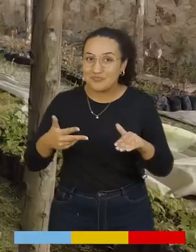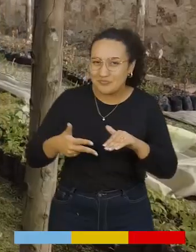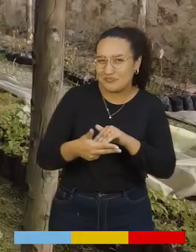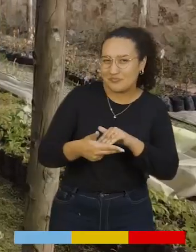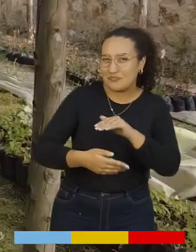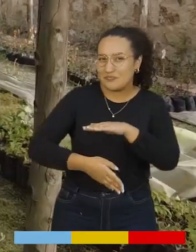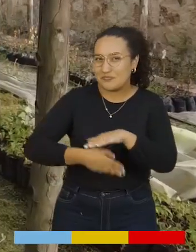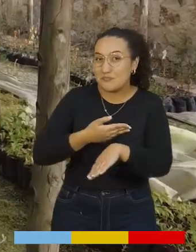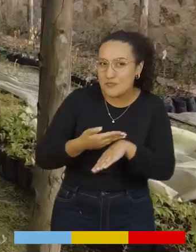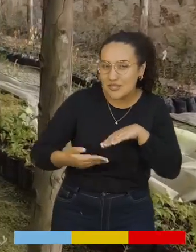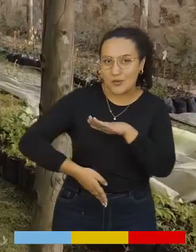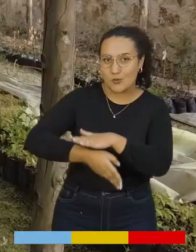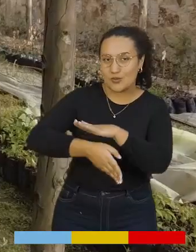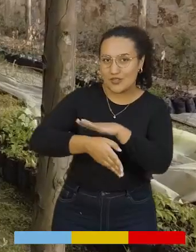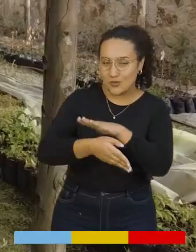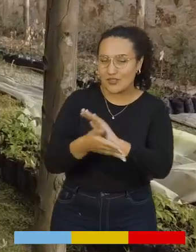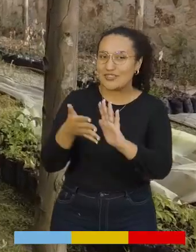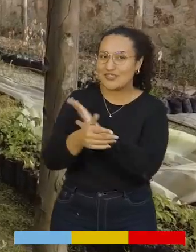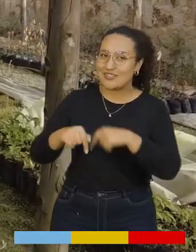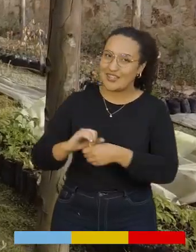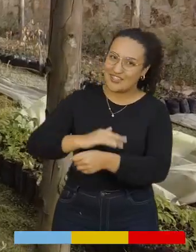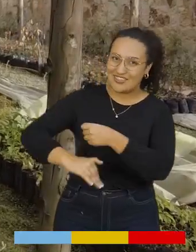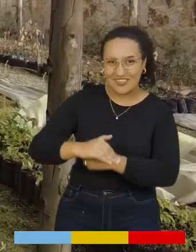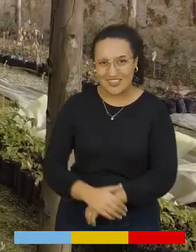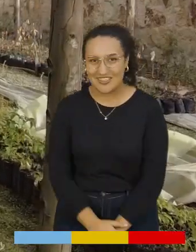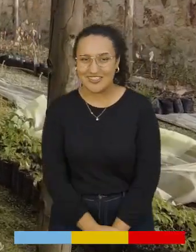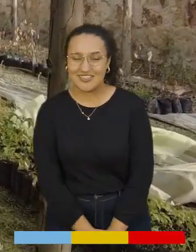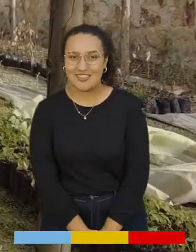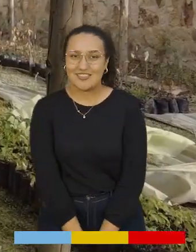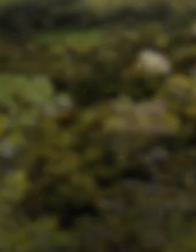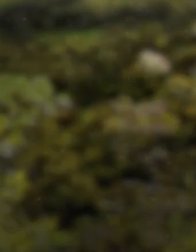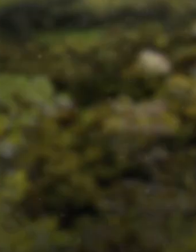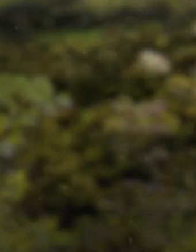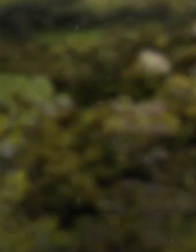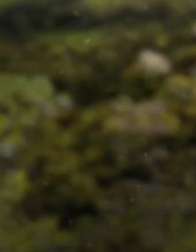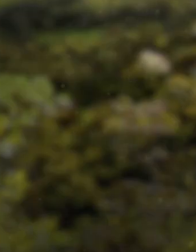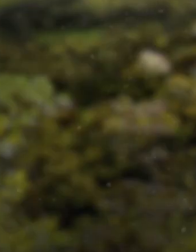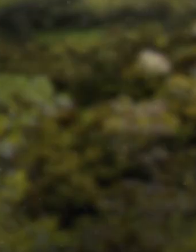Hacemos una pausa y ya volvemos con más historias del departamento.